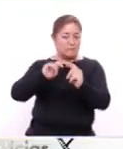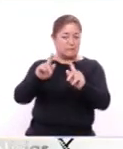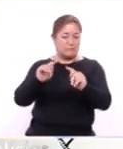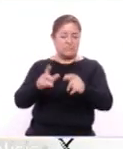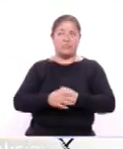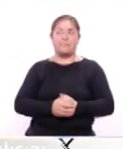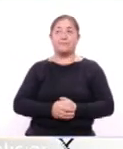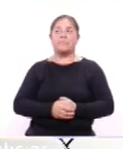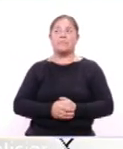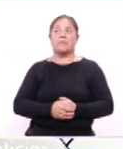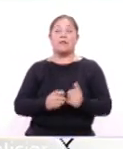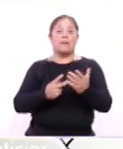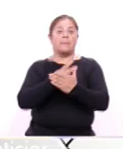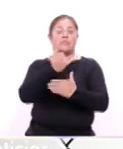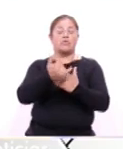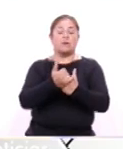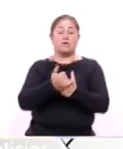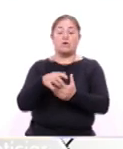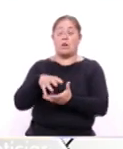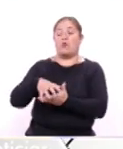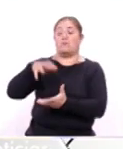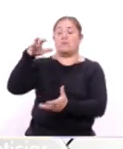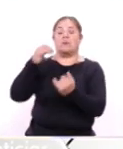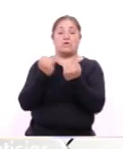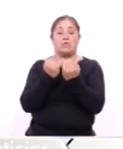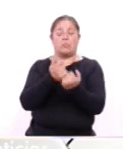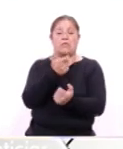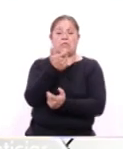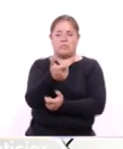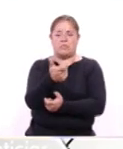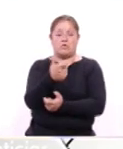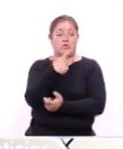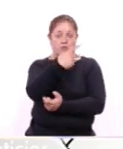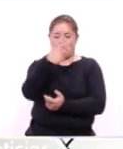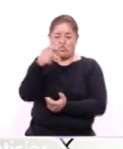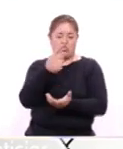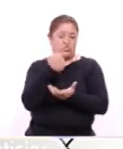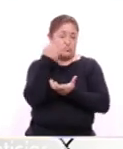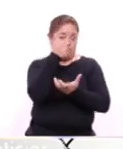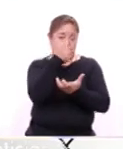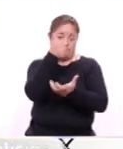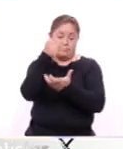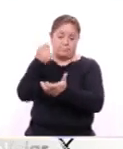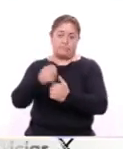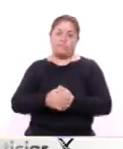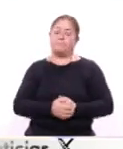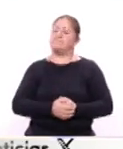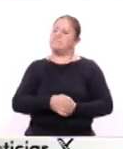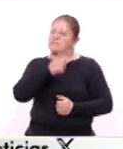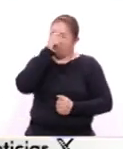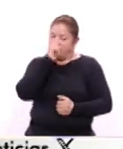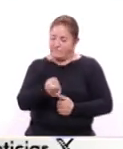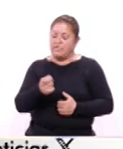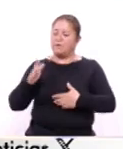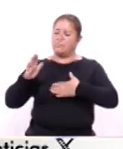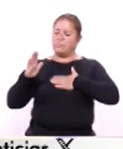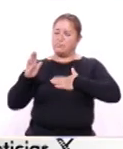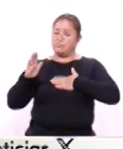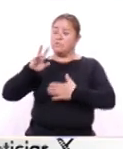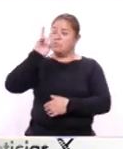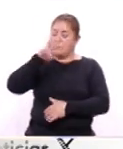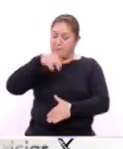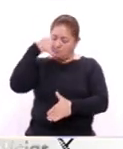en el número de proyectos que respaldamos, así como el monto económico que reciben los beneficiarios, es un reflejo del compromiso